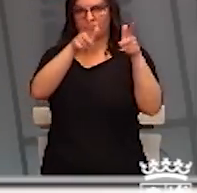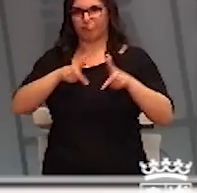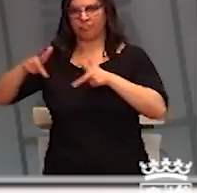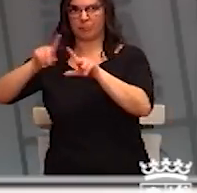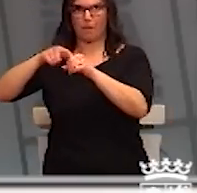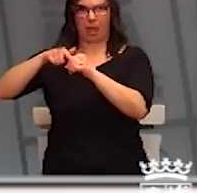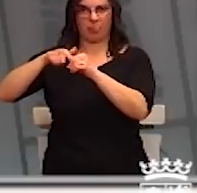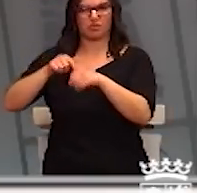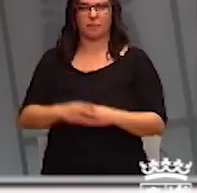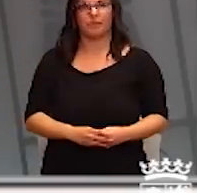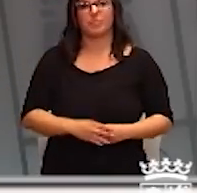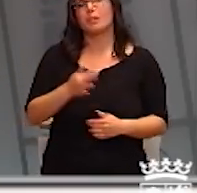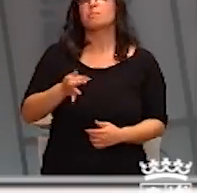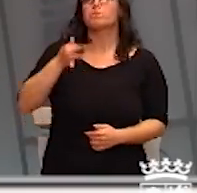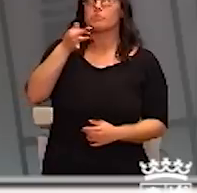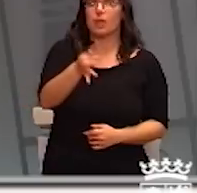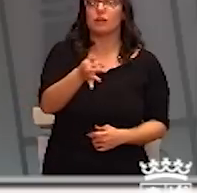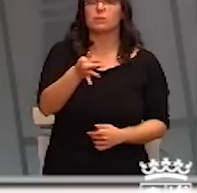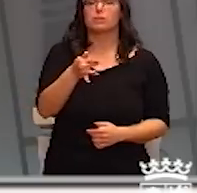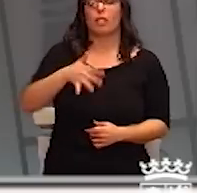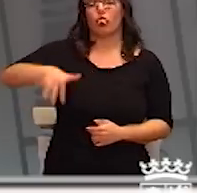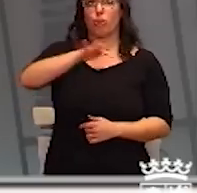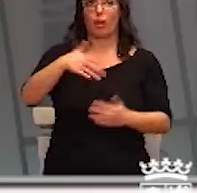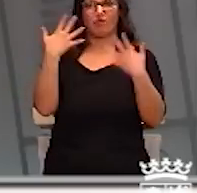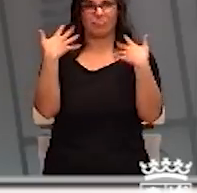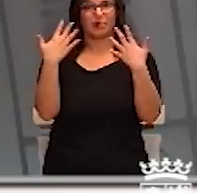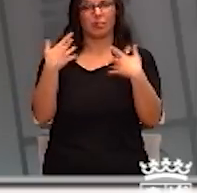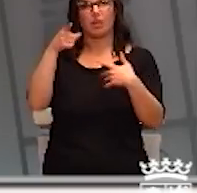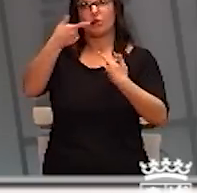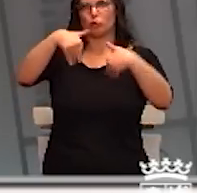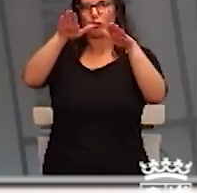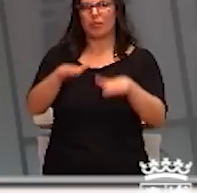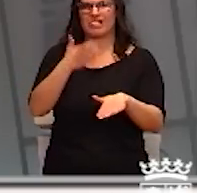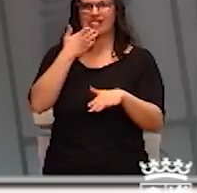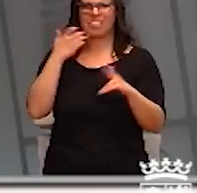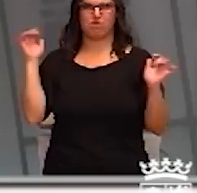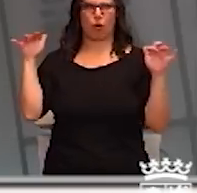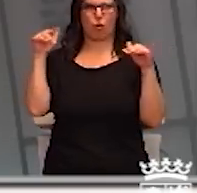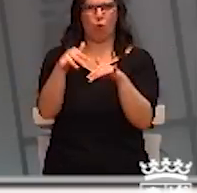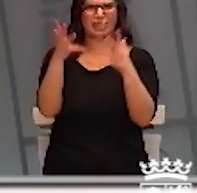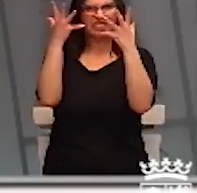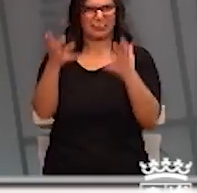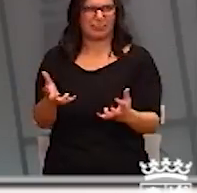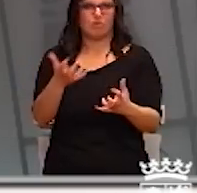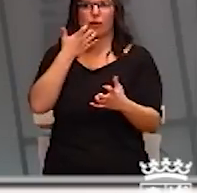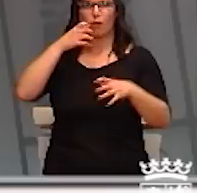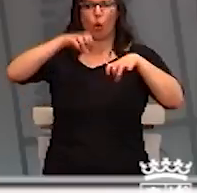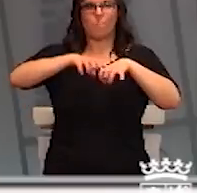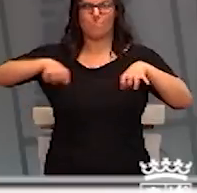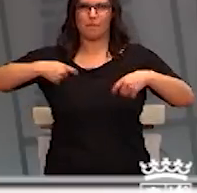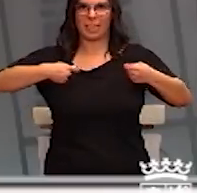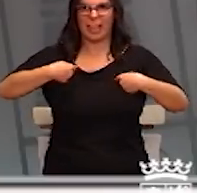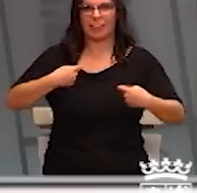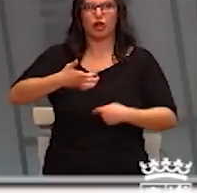Adicionalmente, se suspenden las actividades en espacios al aire libre que puedan aglutinar un elevado número de personas como mercadillos, rastros,